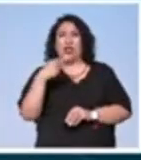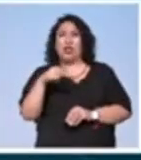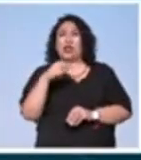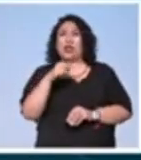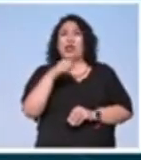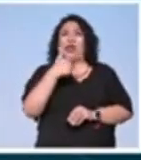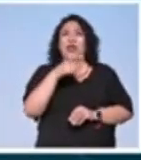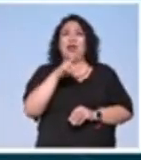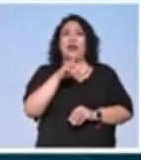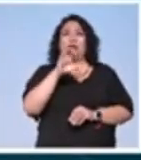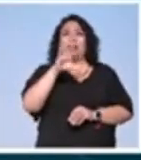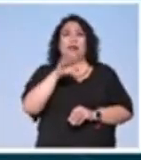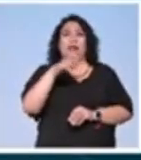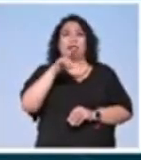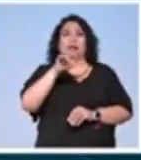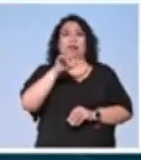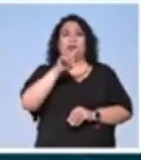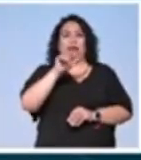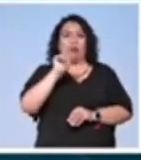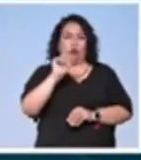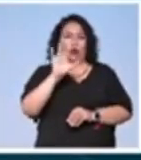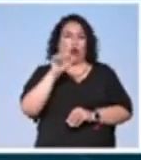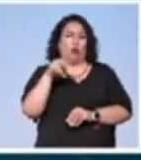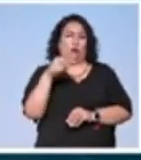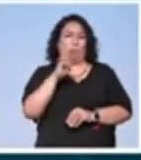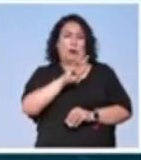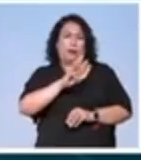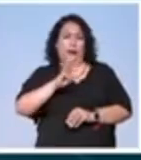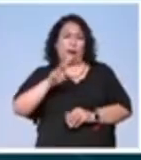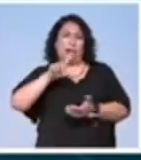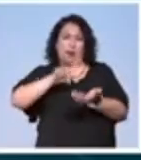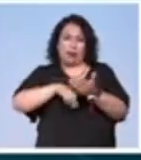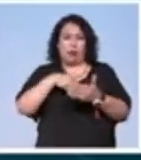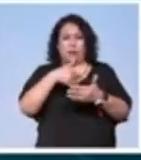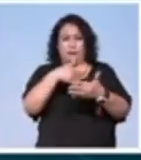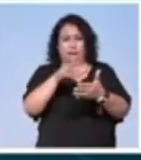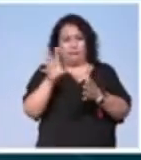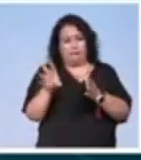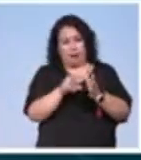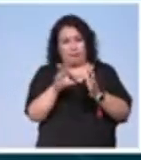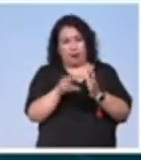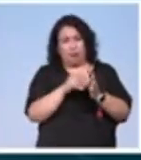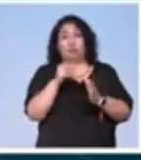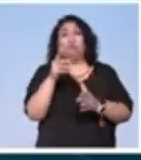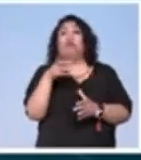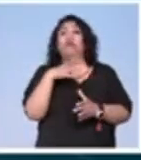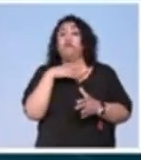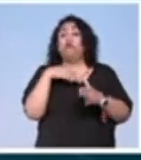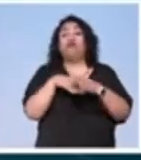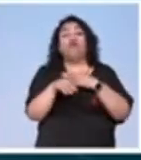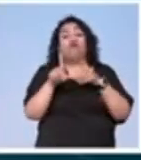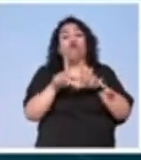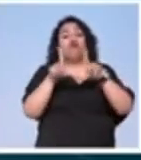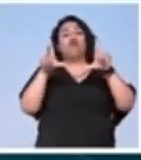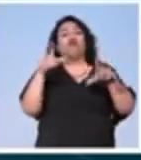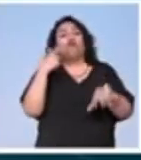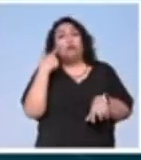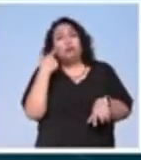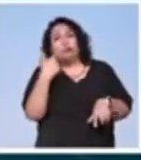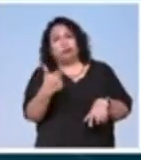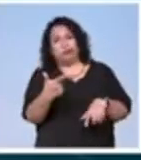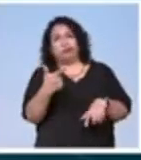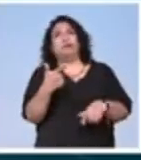gracequintanilla.com, que integra parte de su archivo. Si entramos, pues ahí podemos ver, ¿no?,